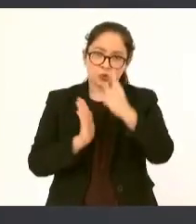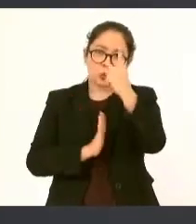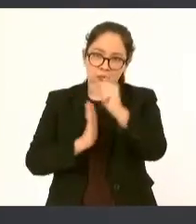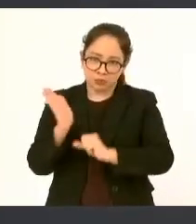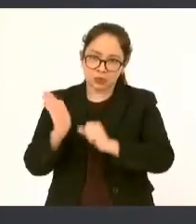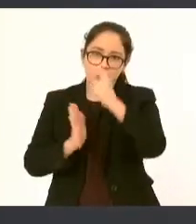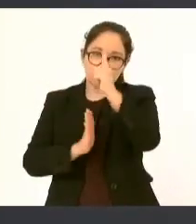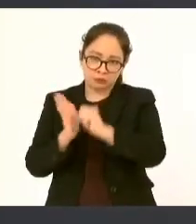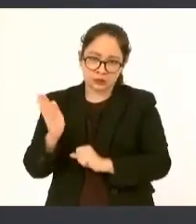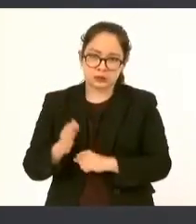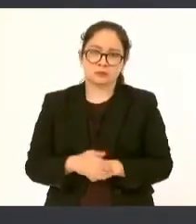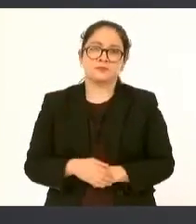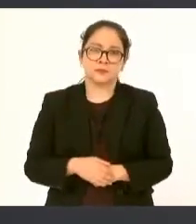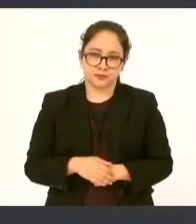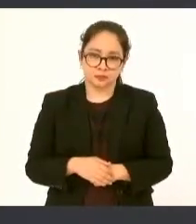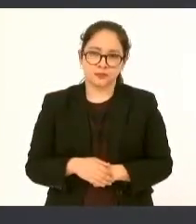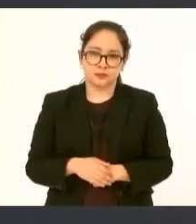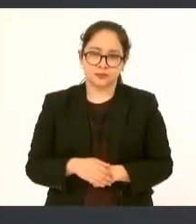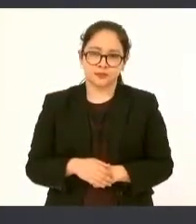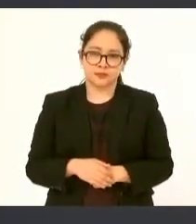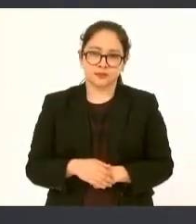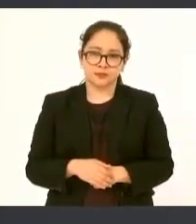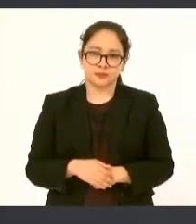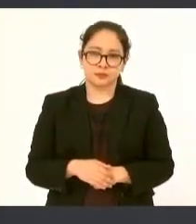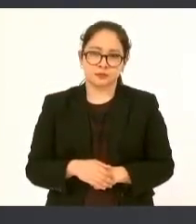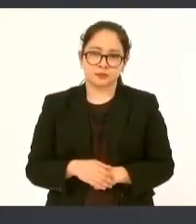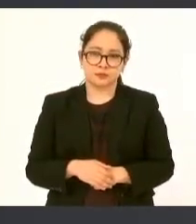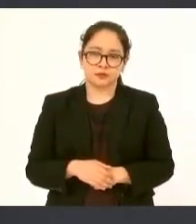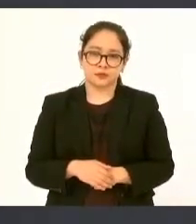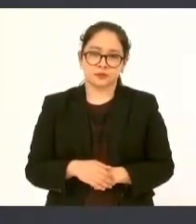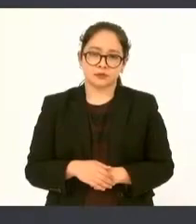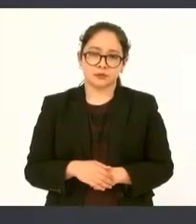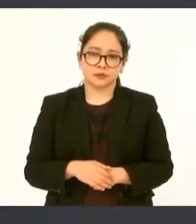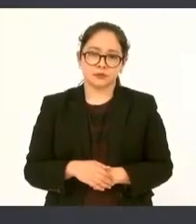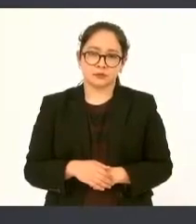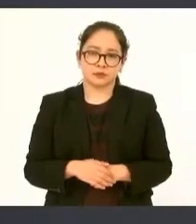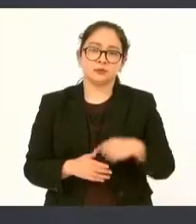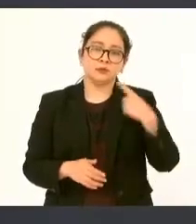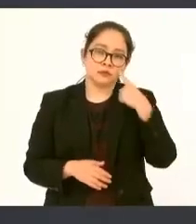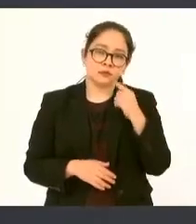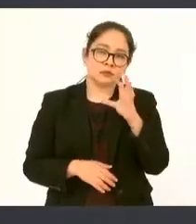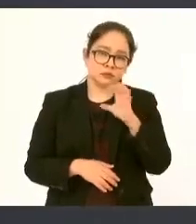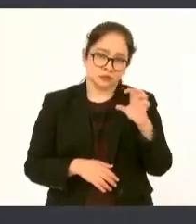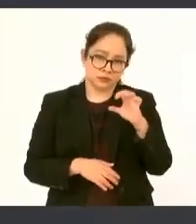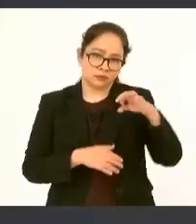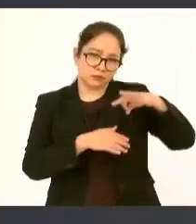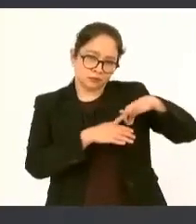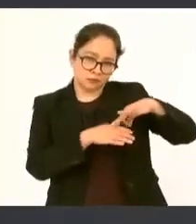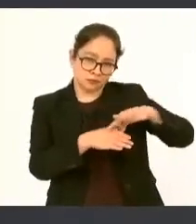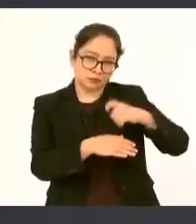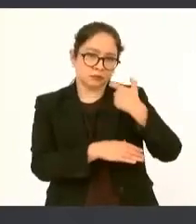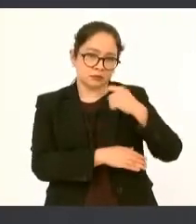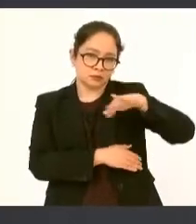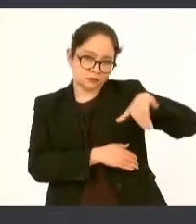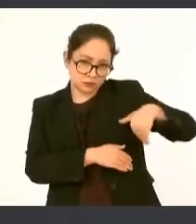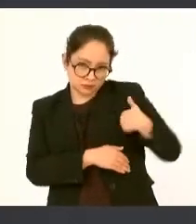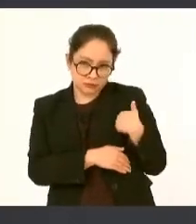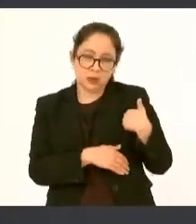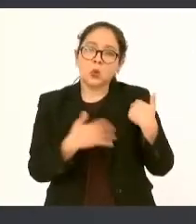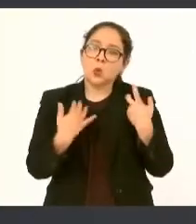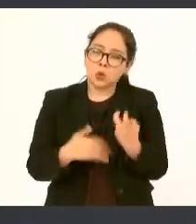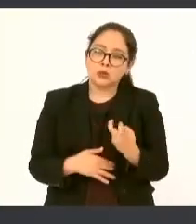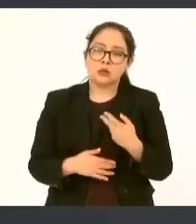quinientos de ahorro pero este programa va a